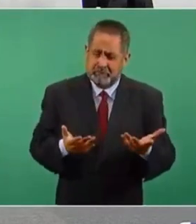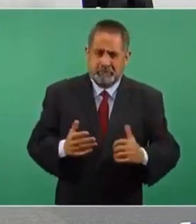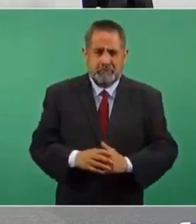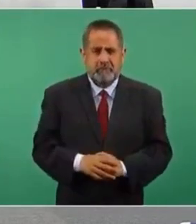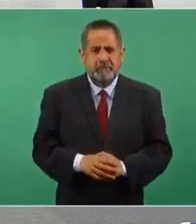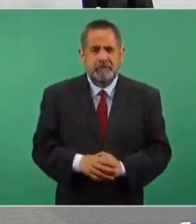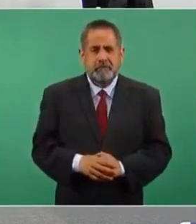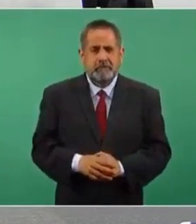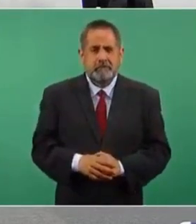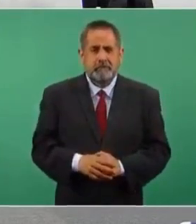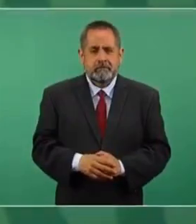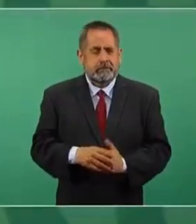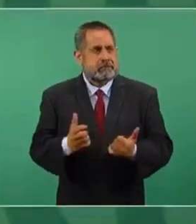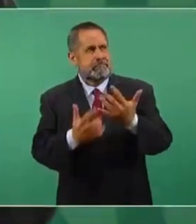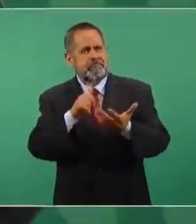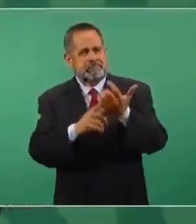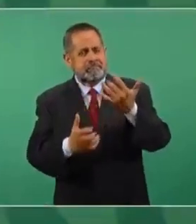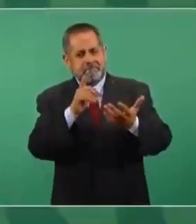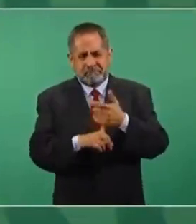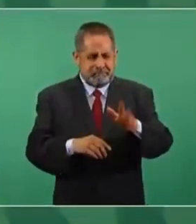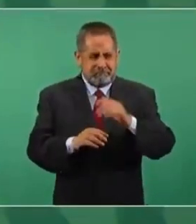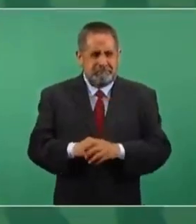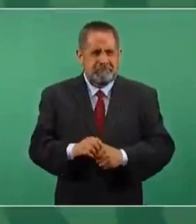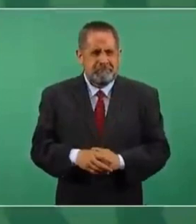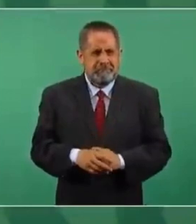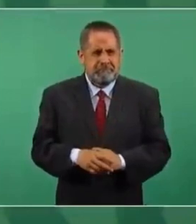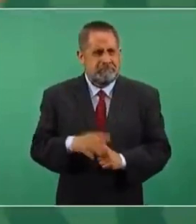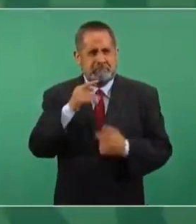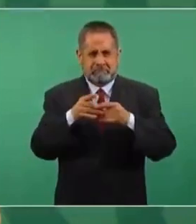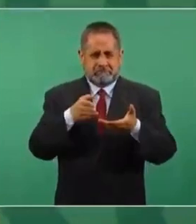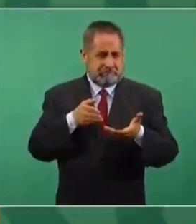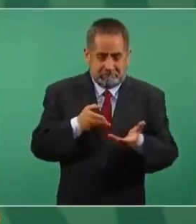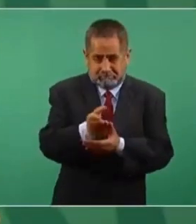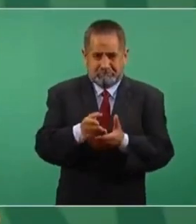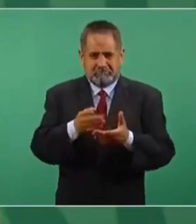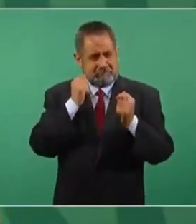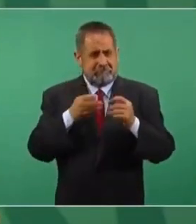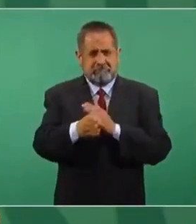y quemar, incluso hasta meterse.